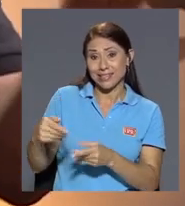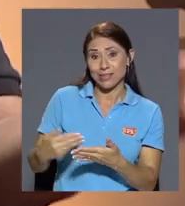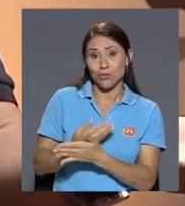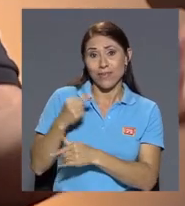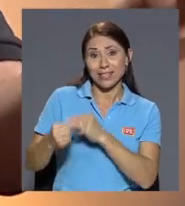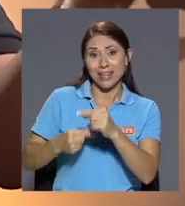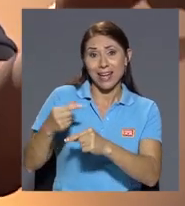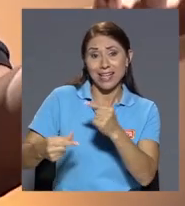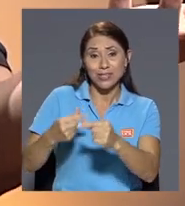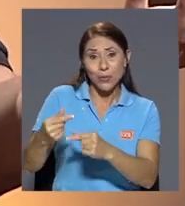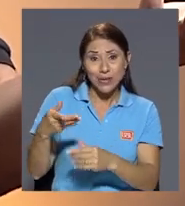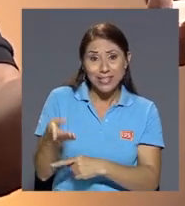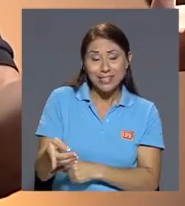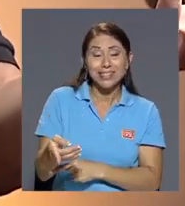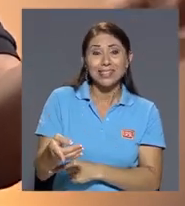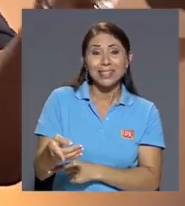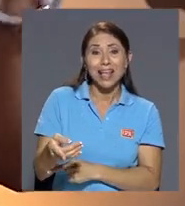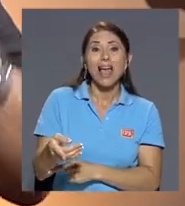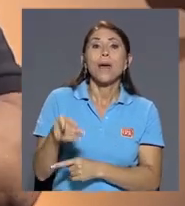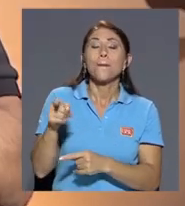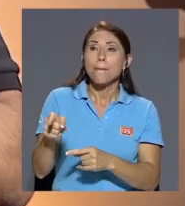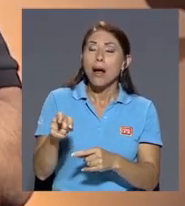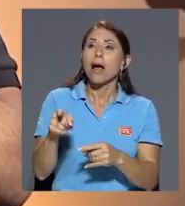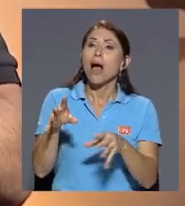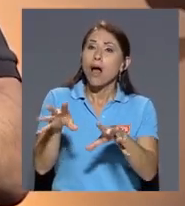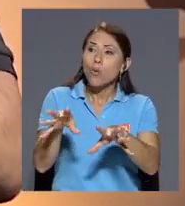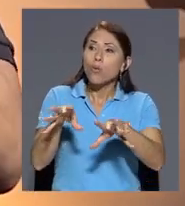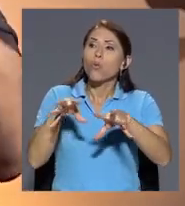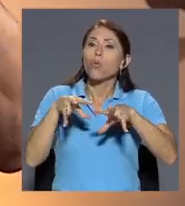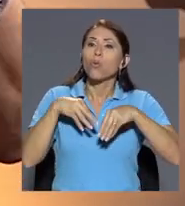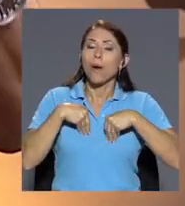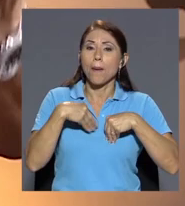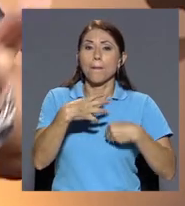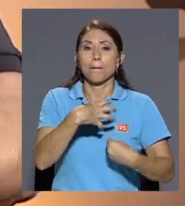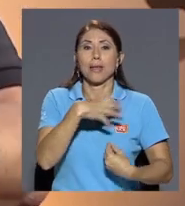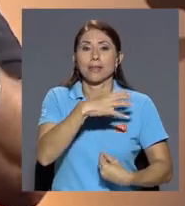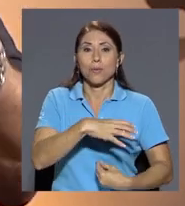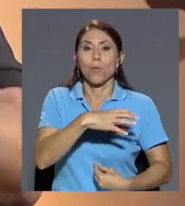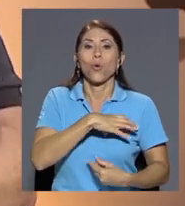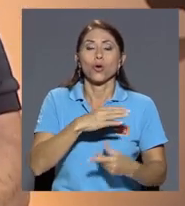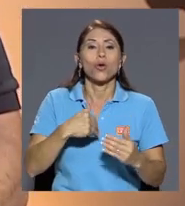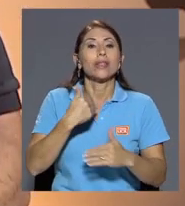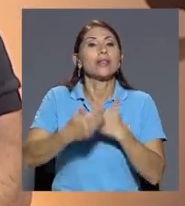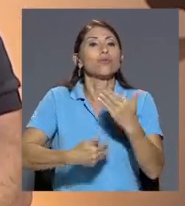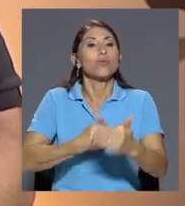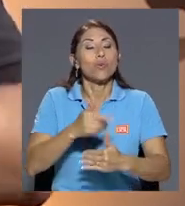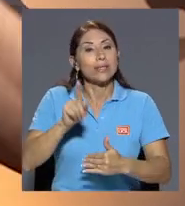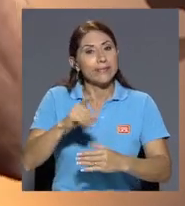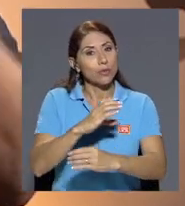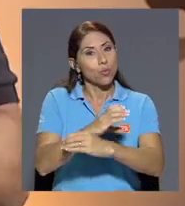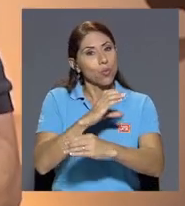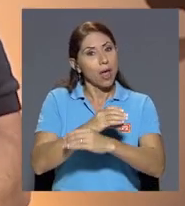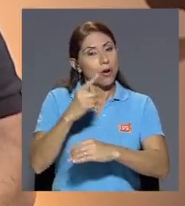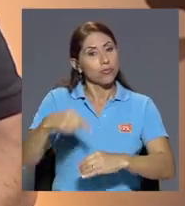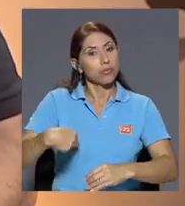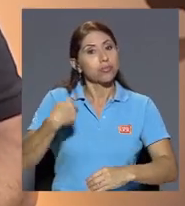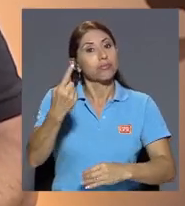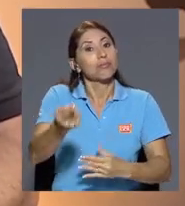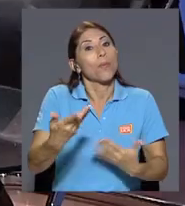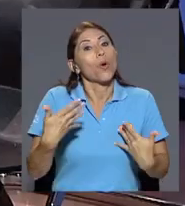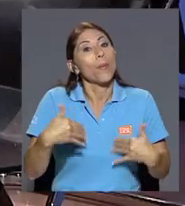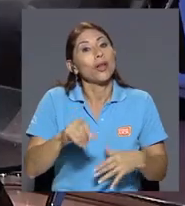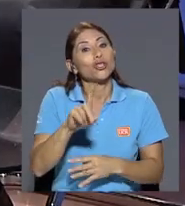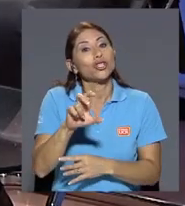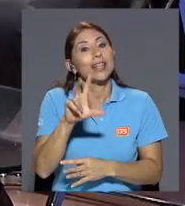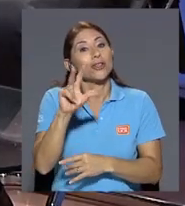las que van a recibir ese patrimonio después y en sus manos hasta conservarlo por los 103 años